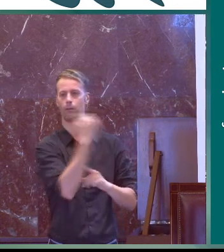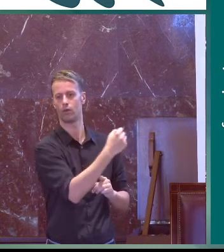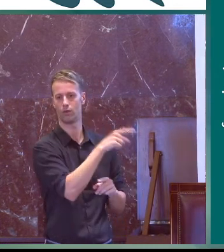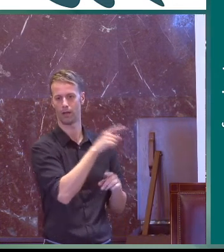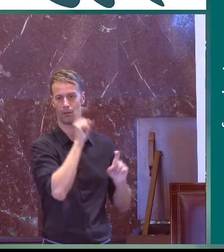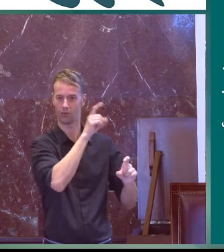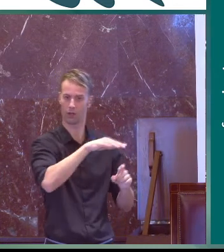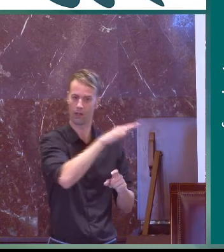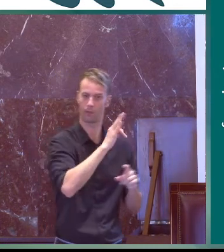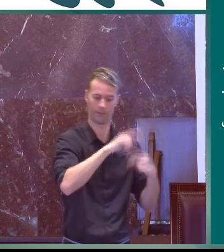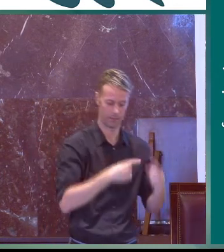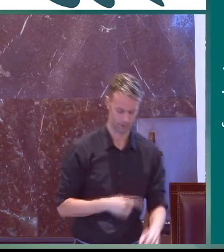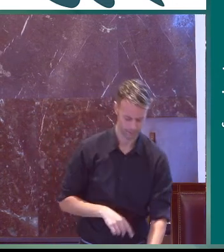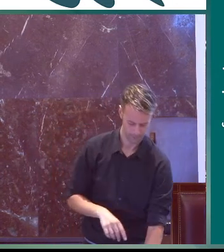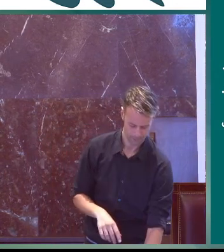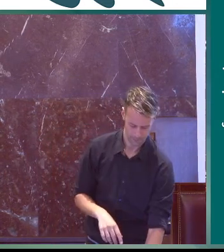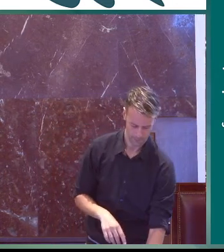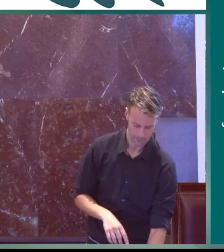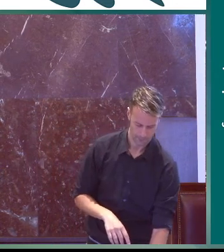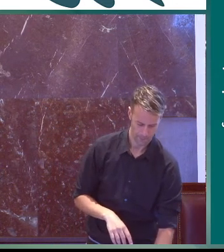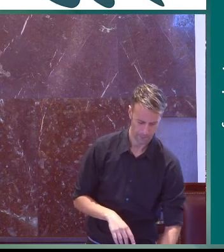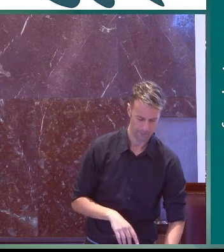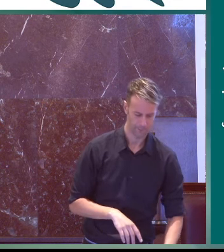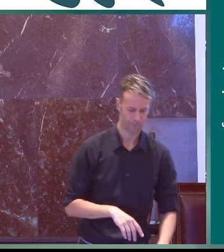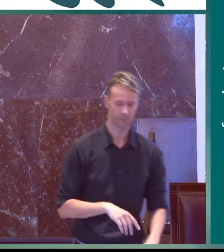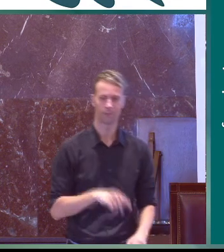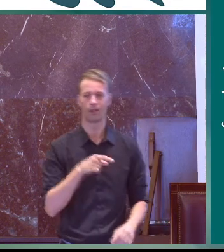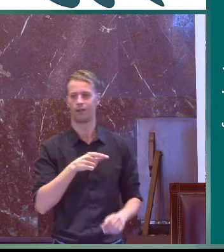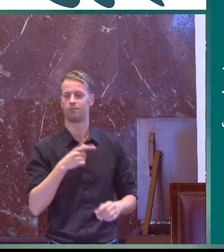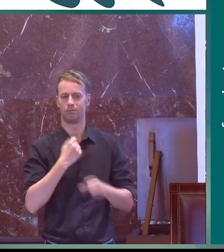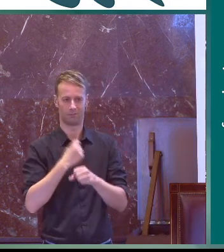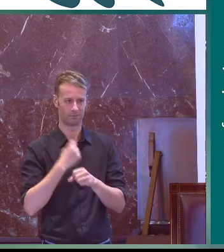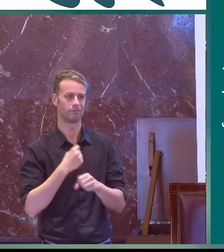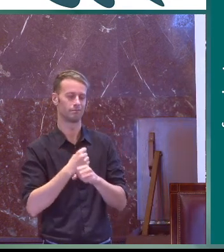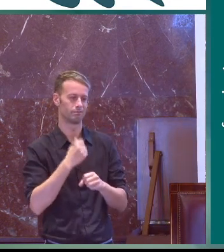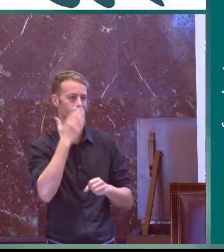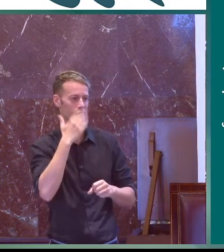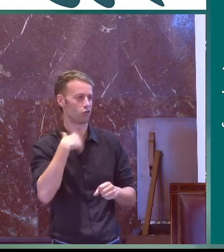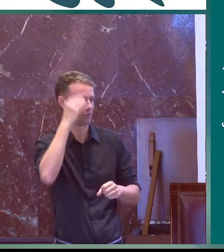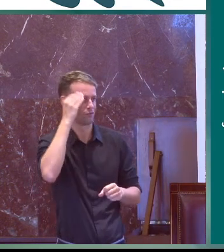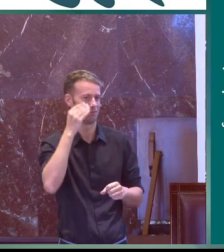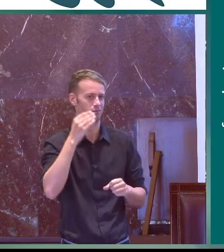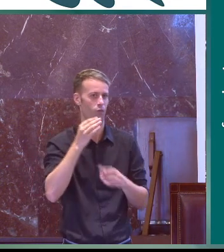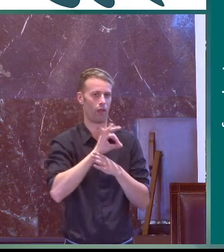como esta con actividades varias en lengua de signos para familias encaminadas sobre todo a familias